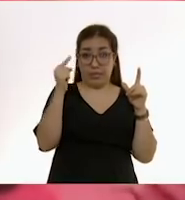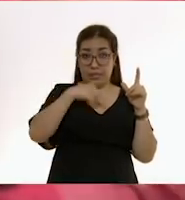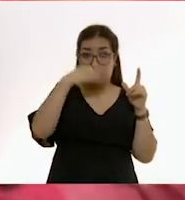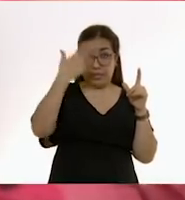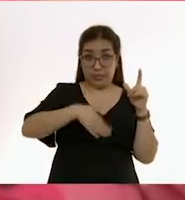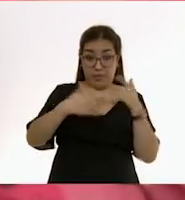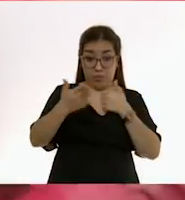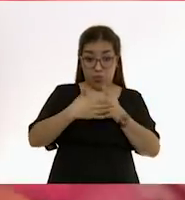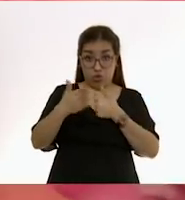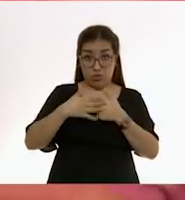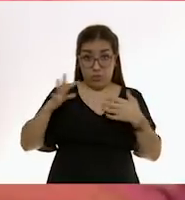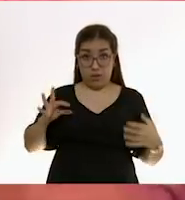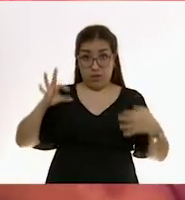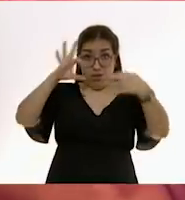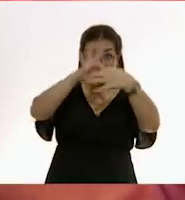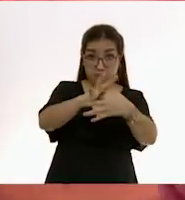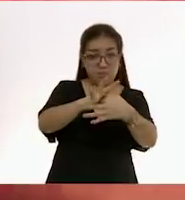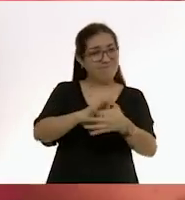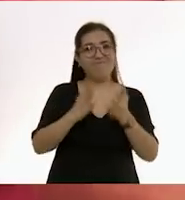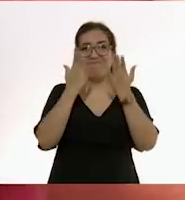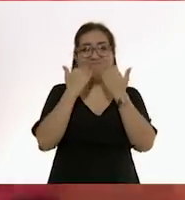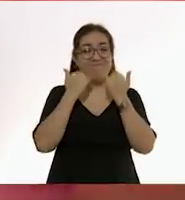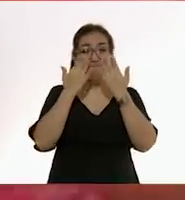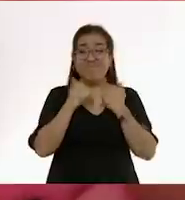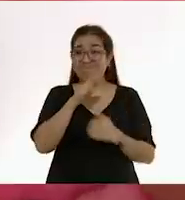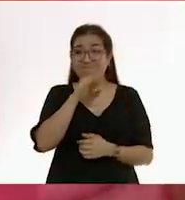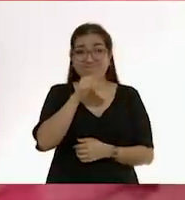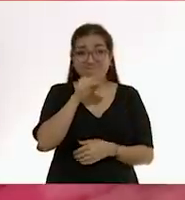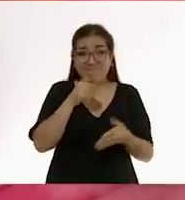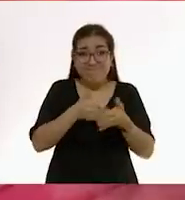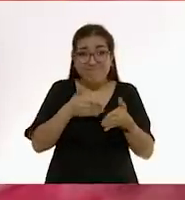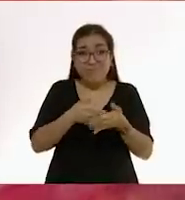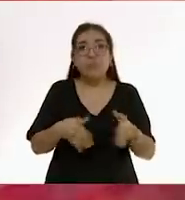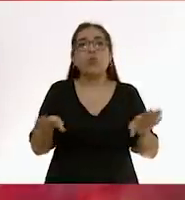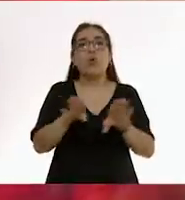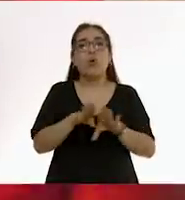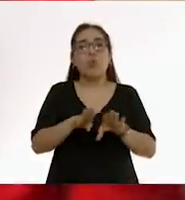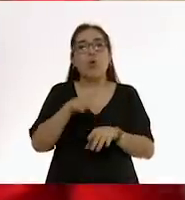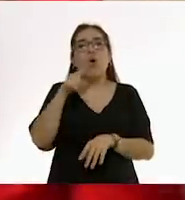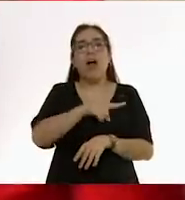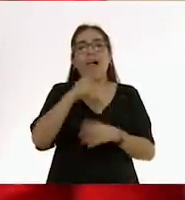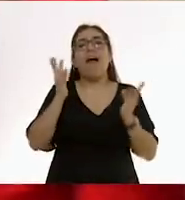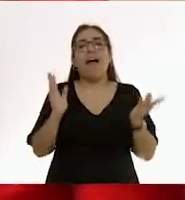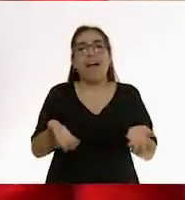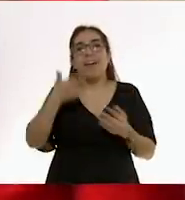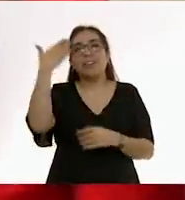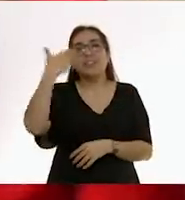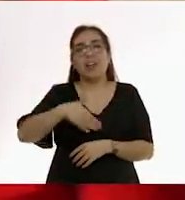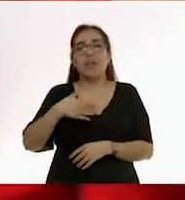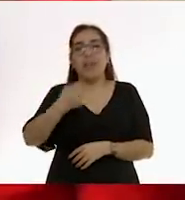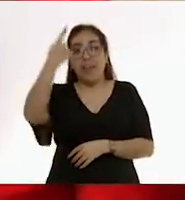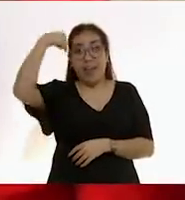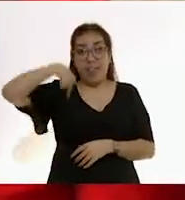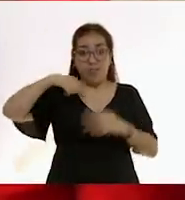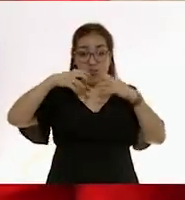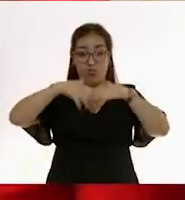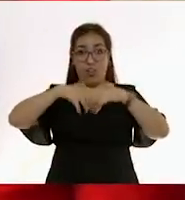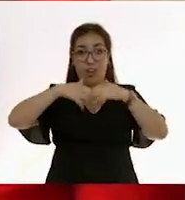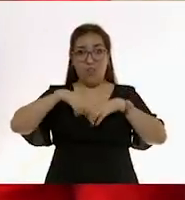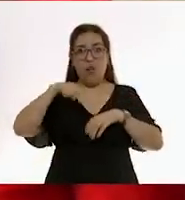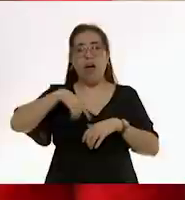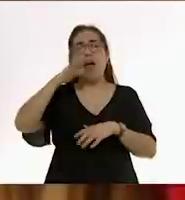sueño con la siguiente fase. ¿Cómo le hace para hilarlo? Crea asociaciones, es decir, mensajes que le dicen al bebé, duérmete.